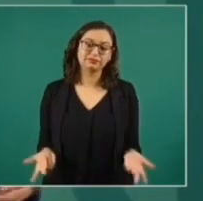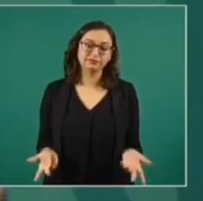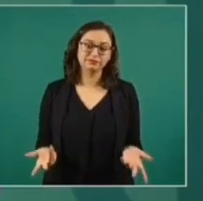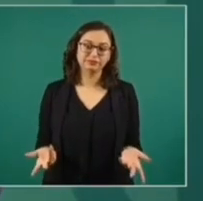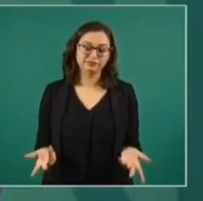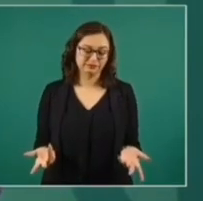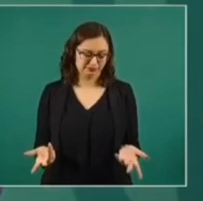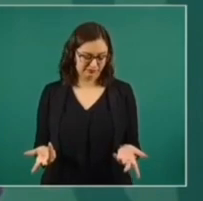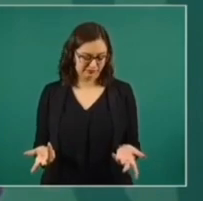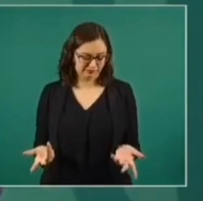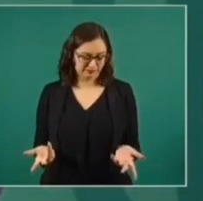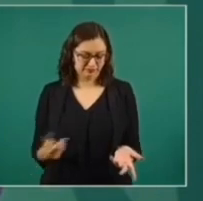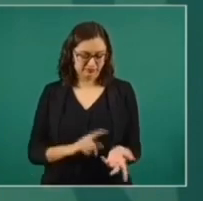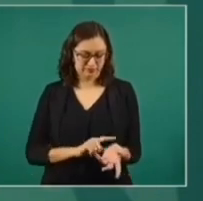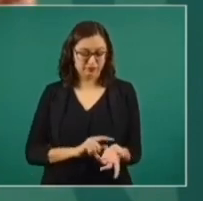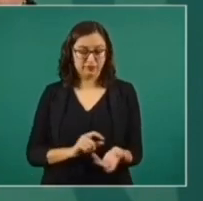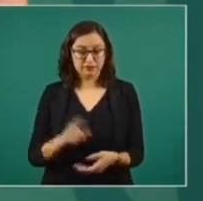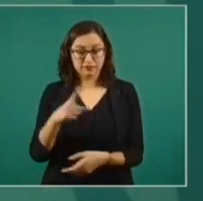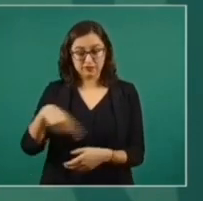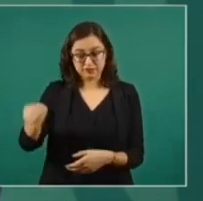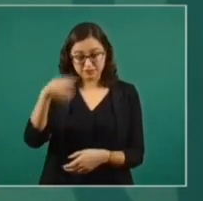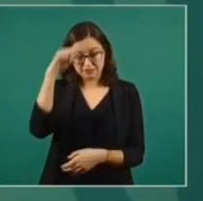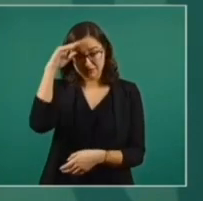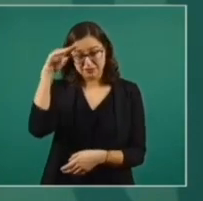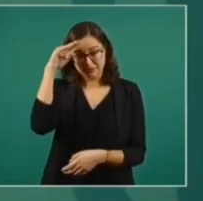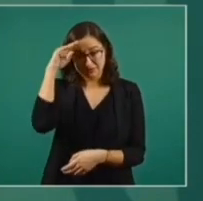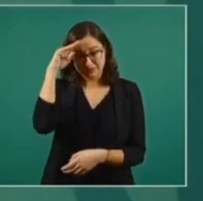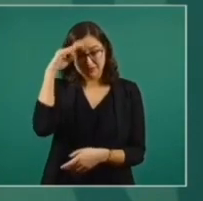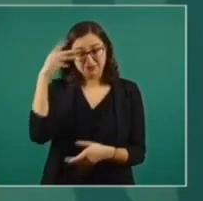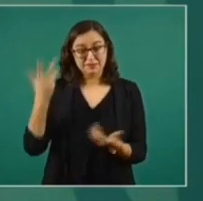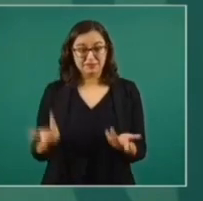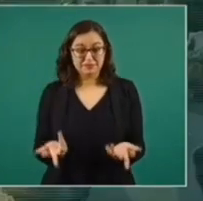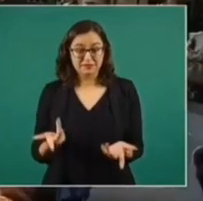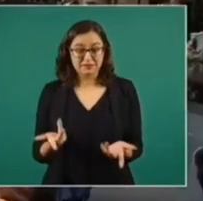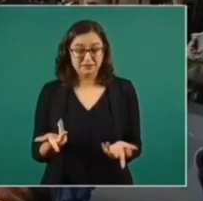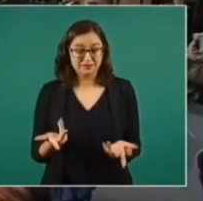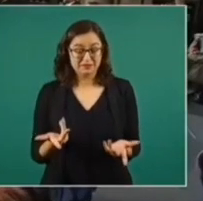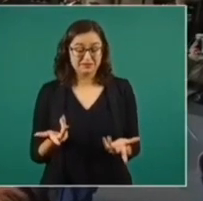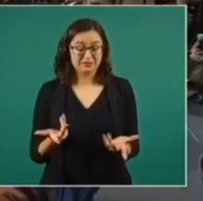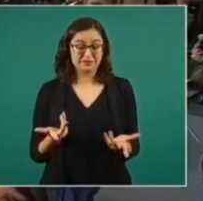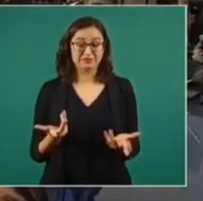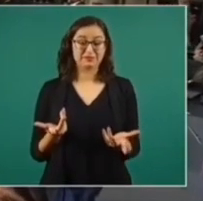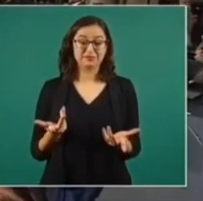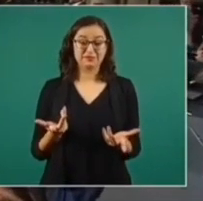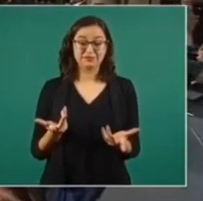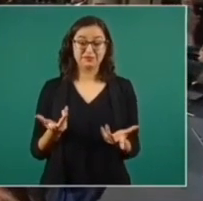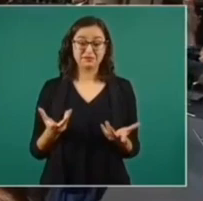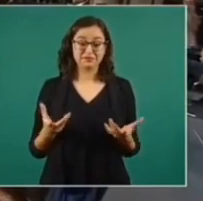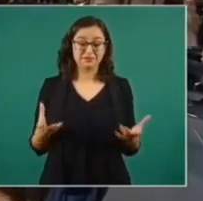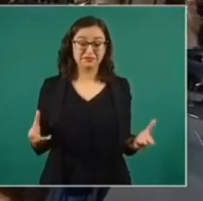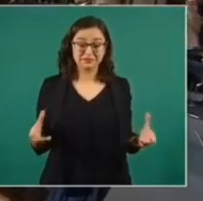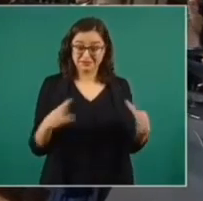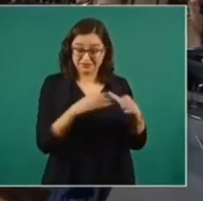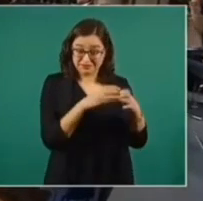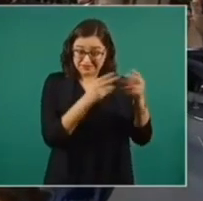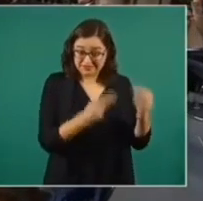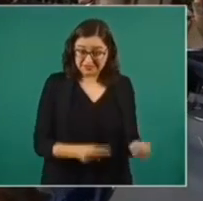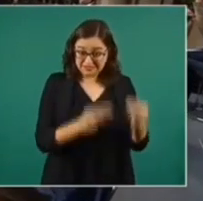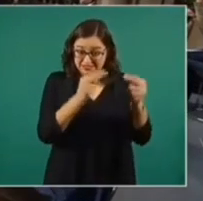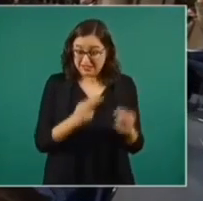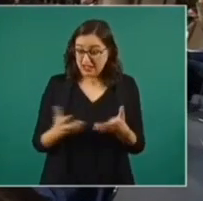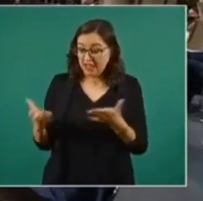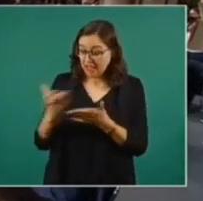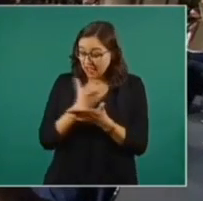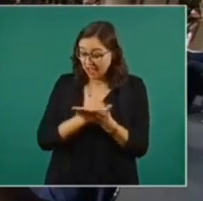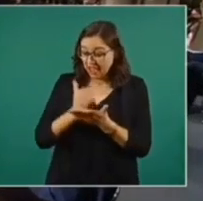un negocio, entre comillas, de 100 mil millones de pesos,